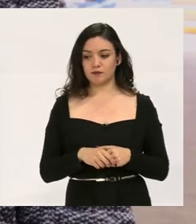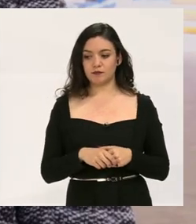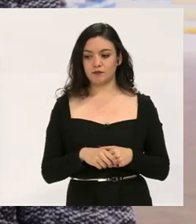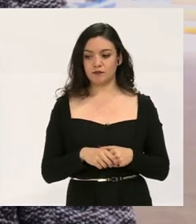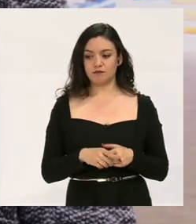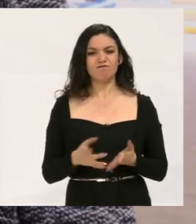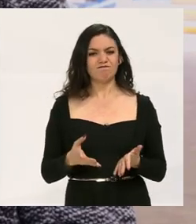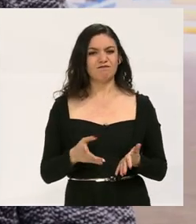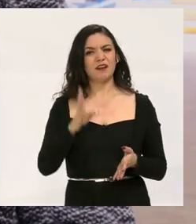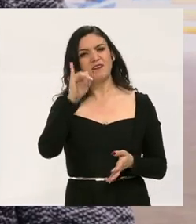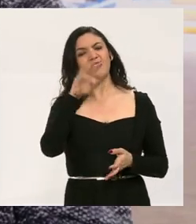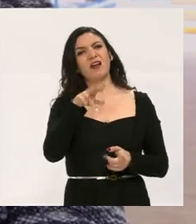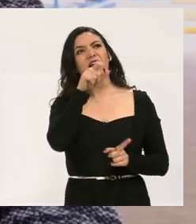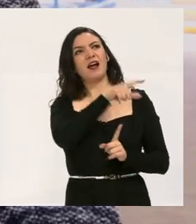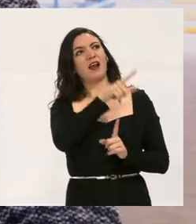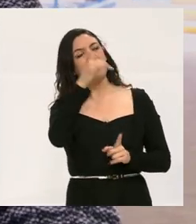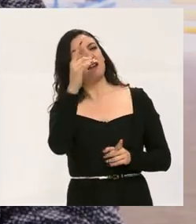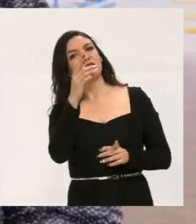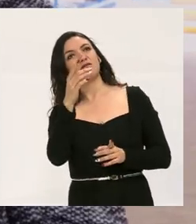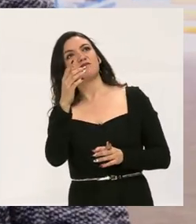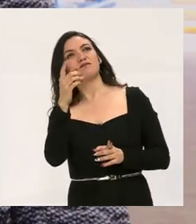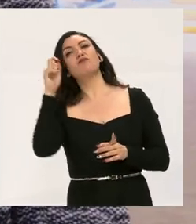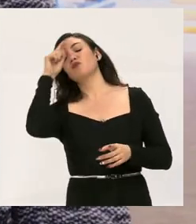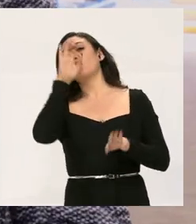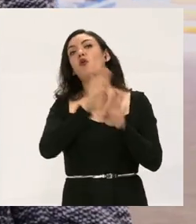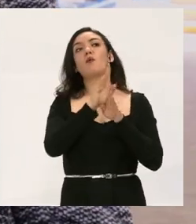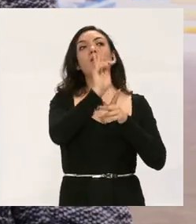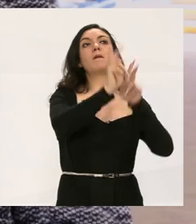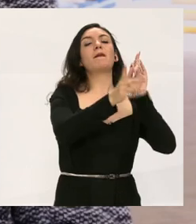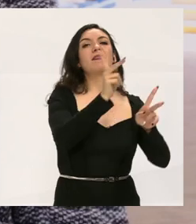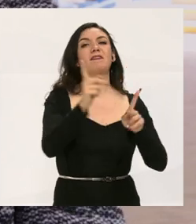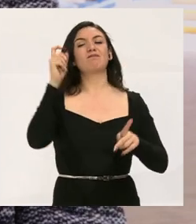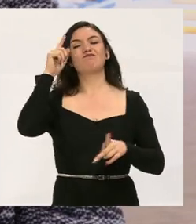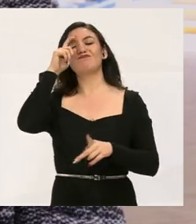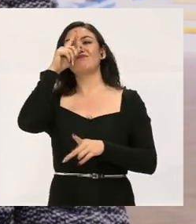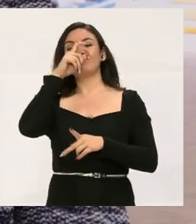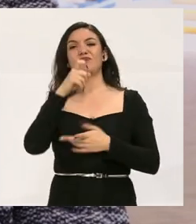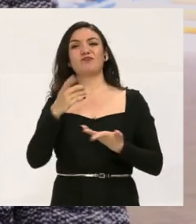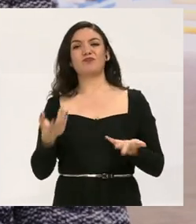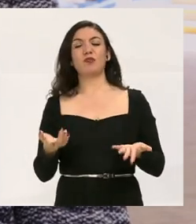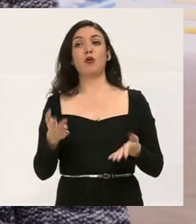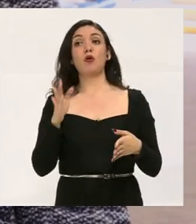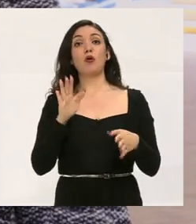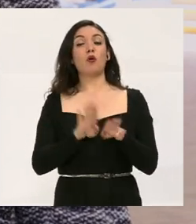hecho, a él le cuesta mucho trabajo socializar, hablar,